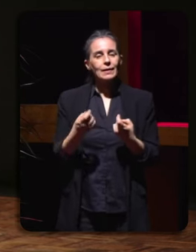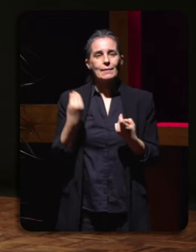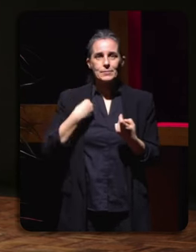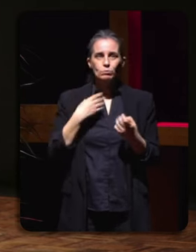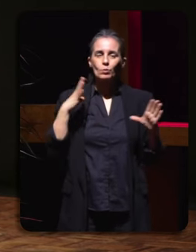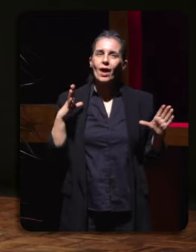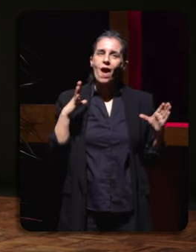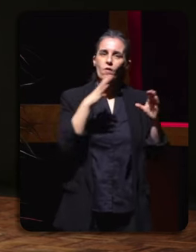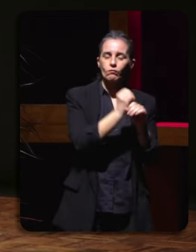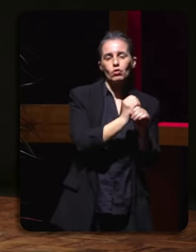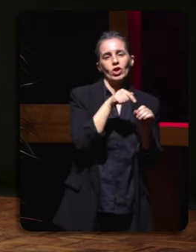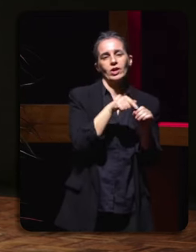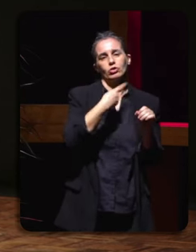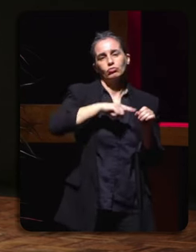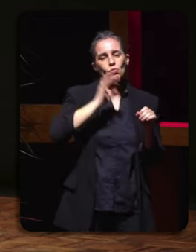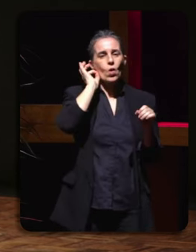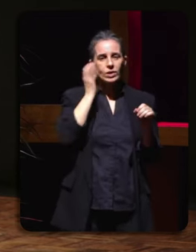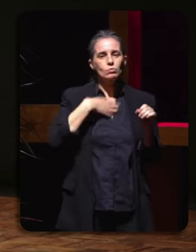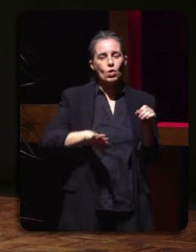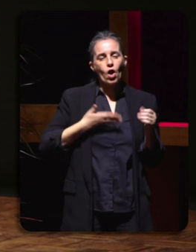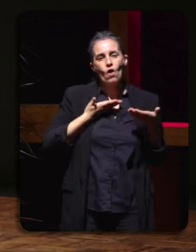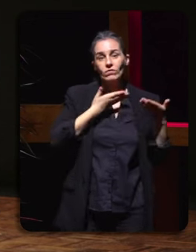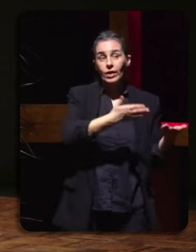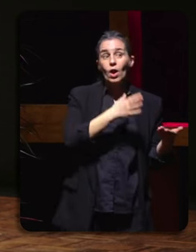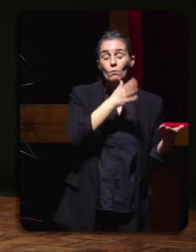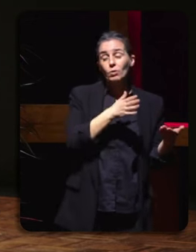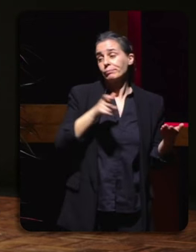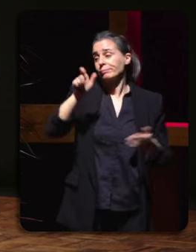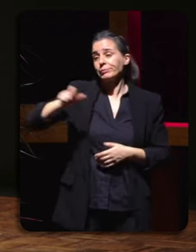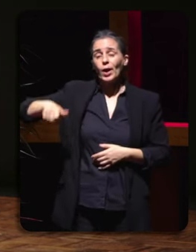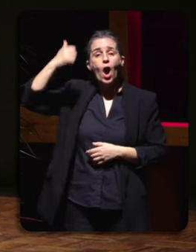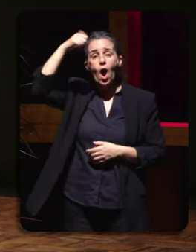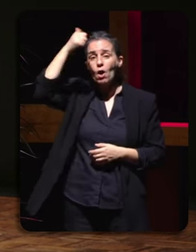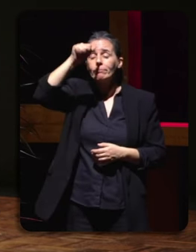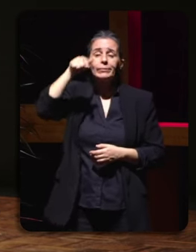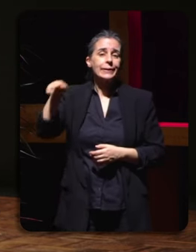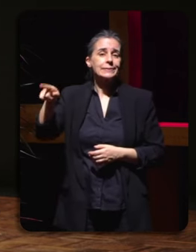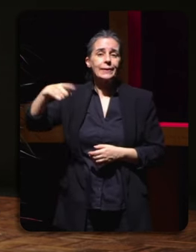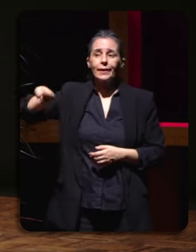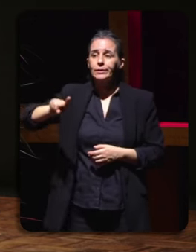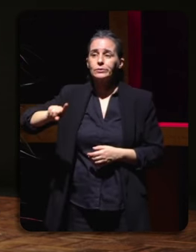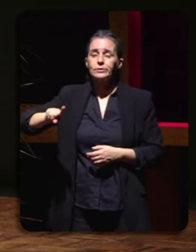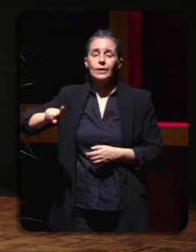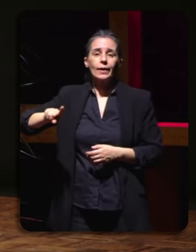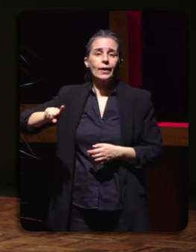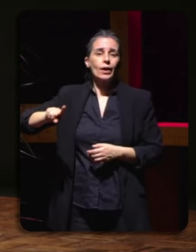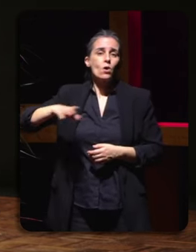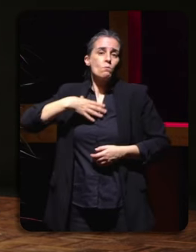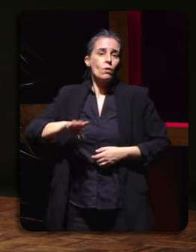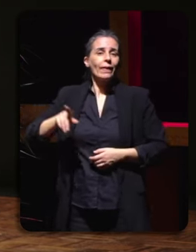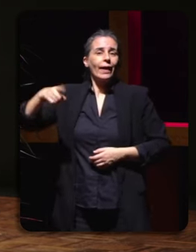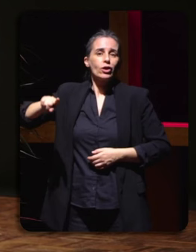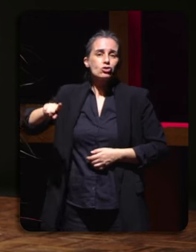que podemos ofrecer as mulleres porque por moito que eles se indiquen ou se se definan como